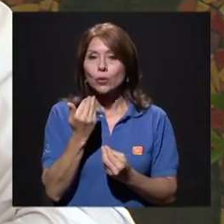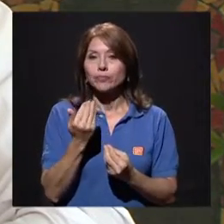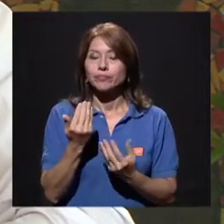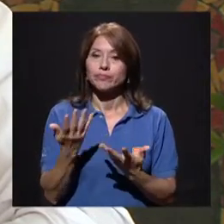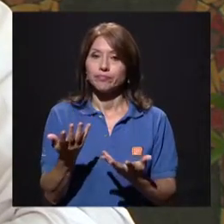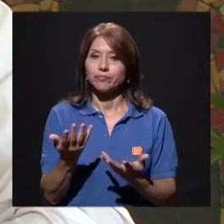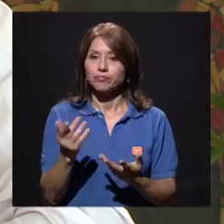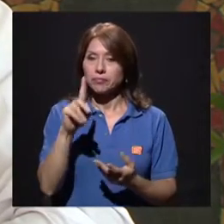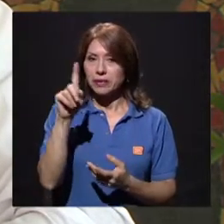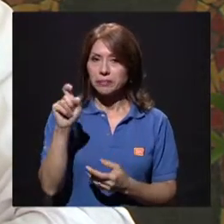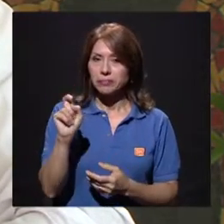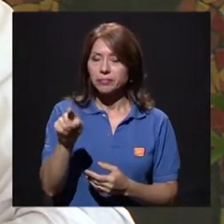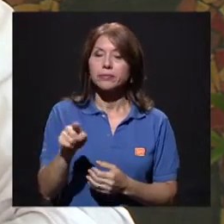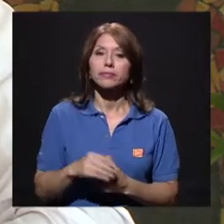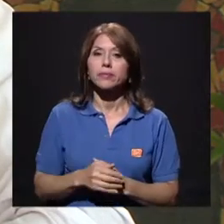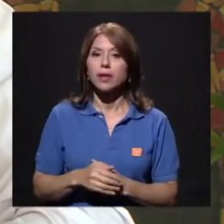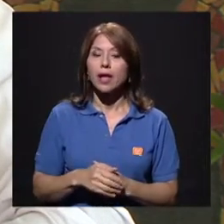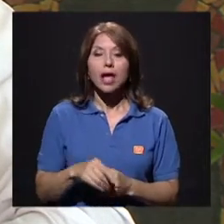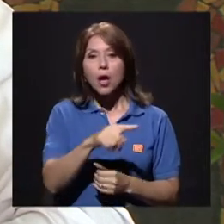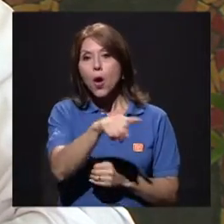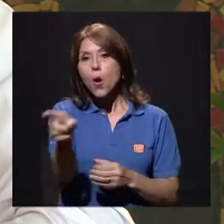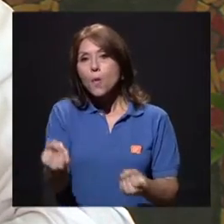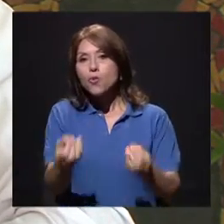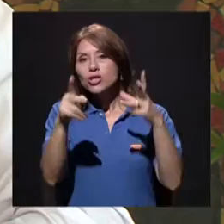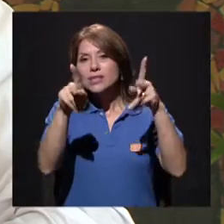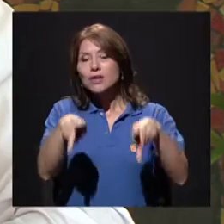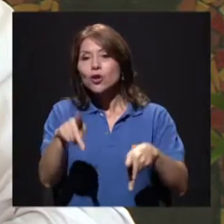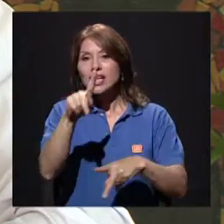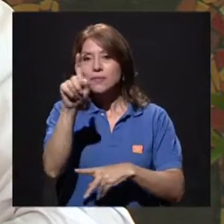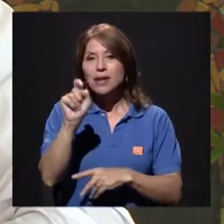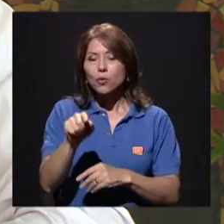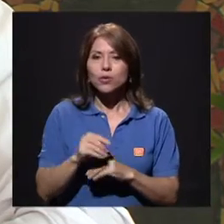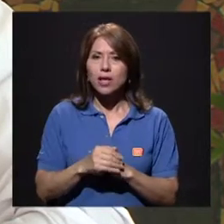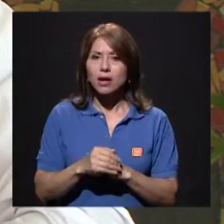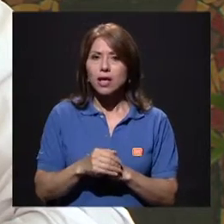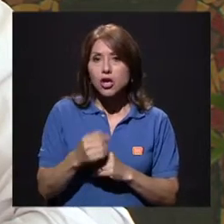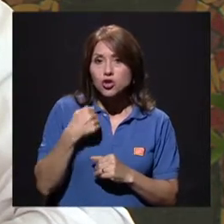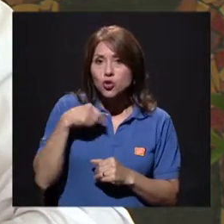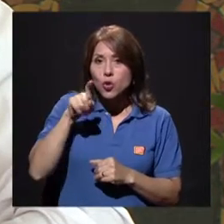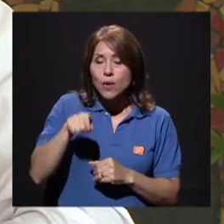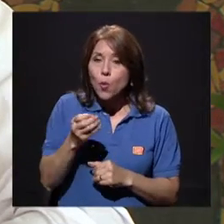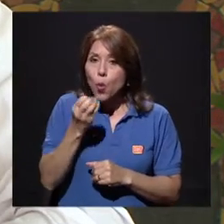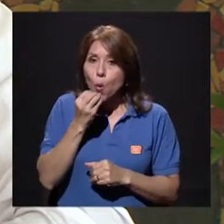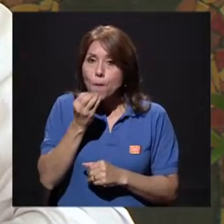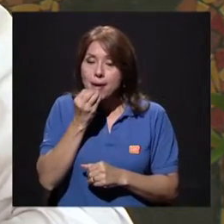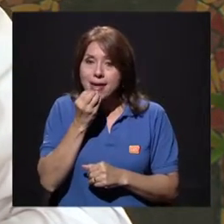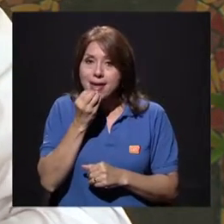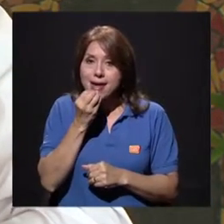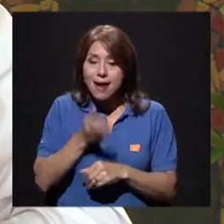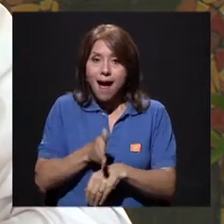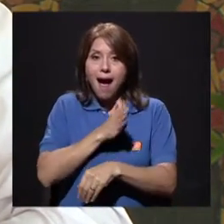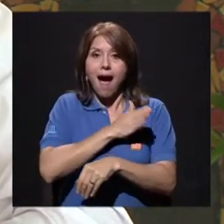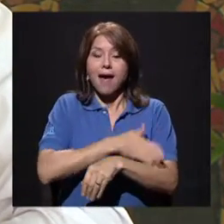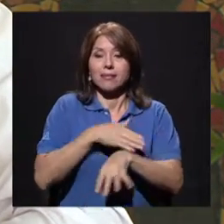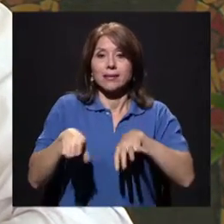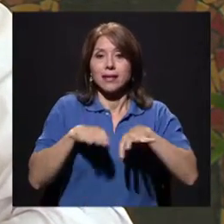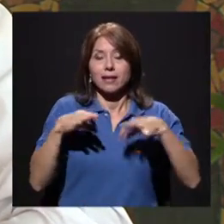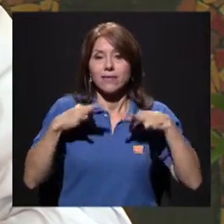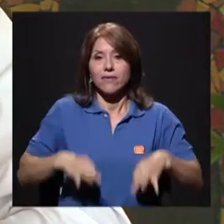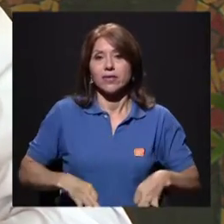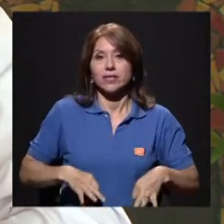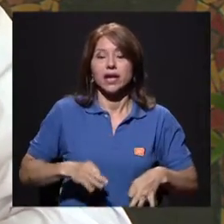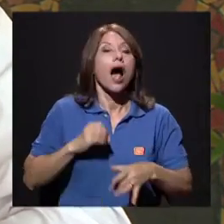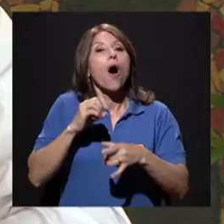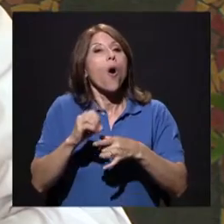veces preguntan si no debo de comer o si debo de comer previo a comenzar a hacer actividad